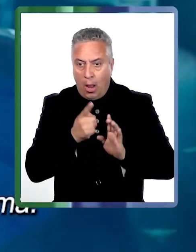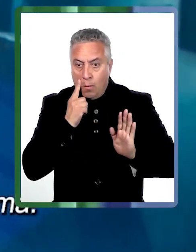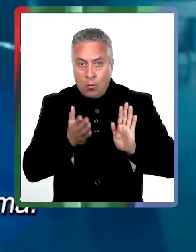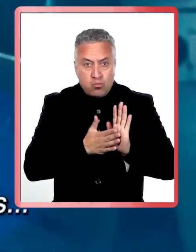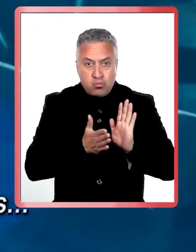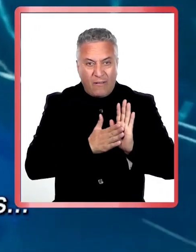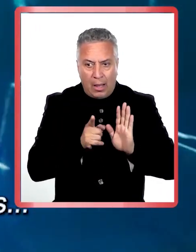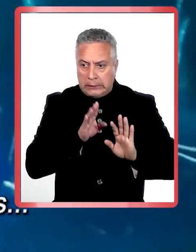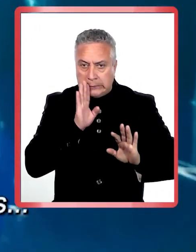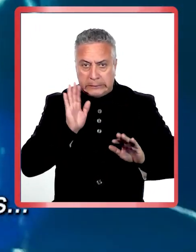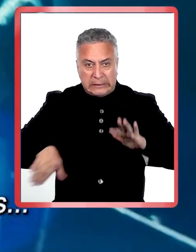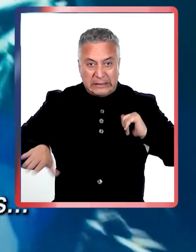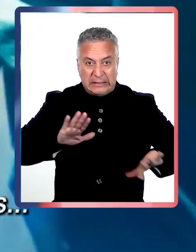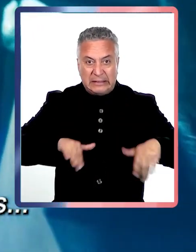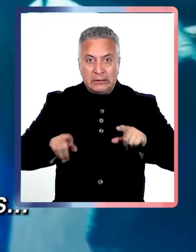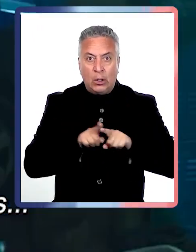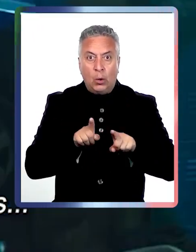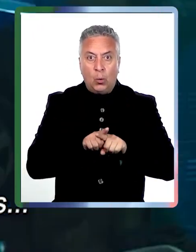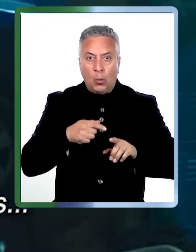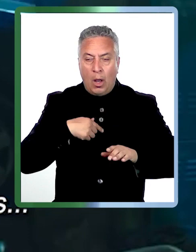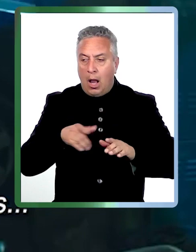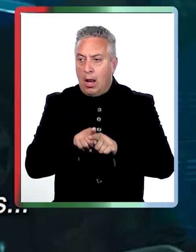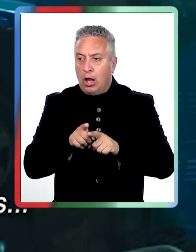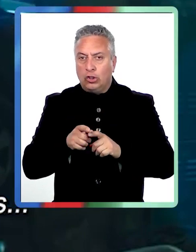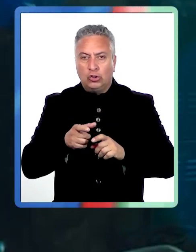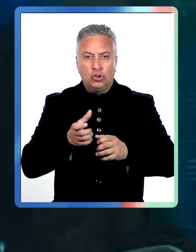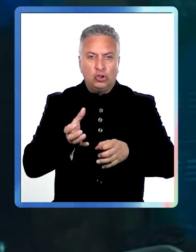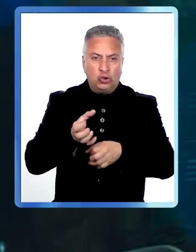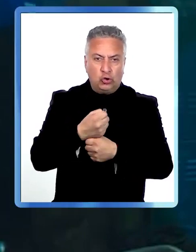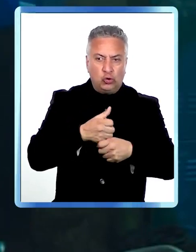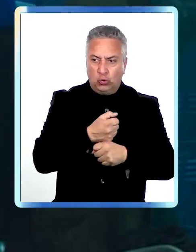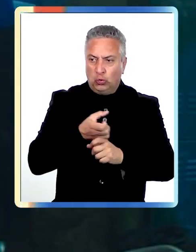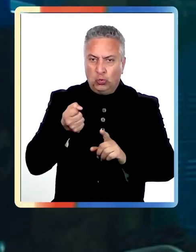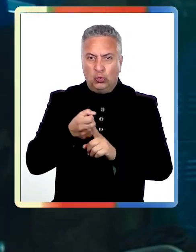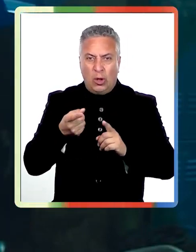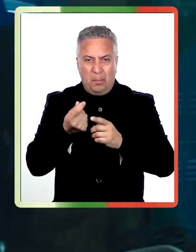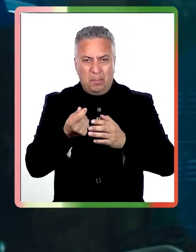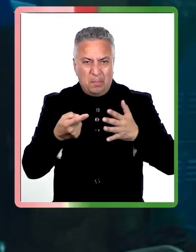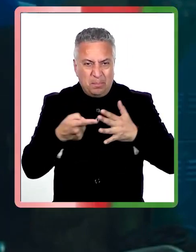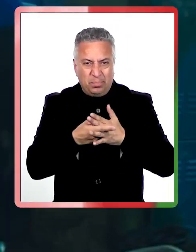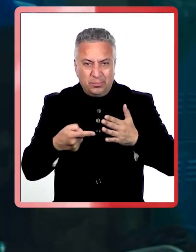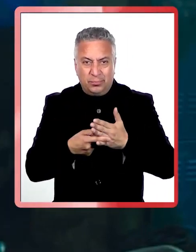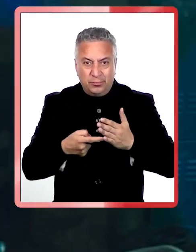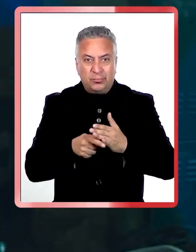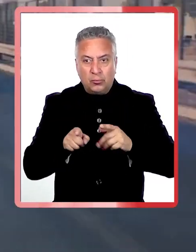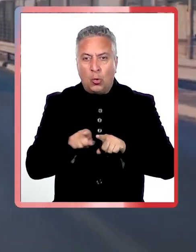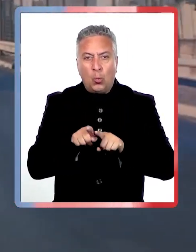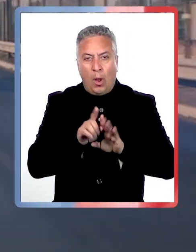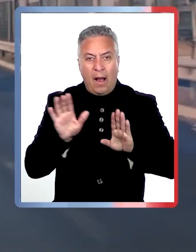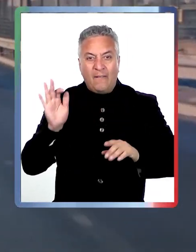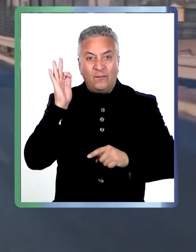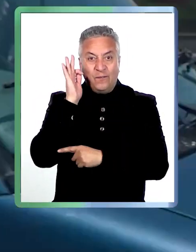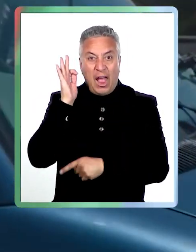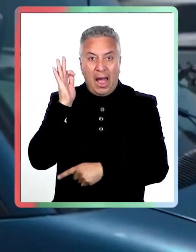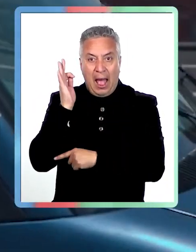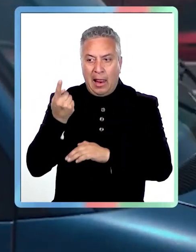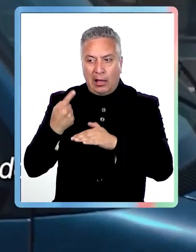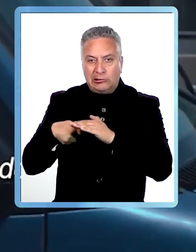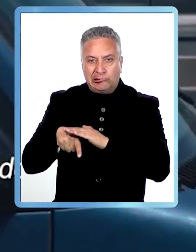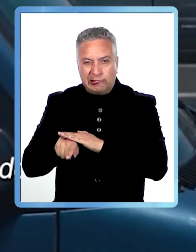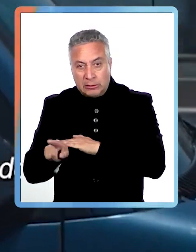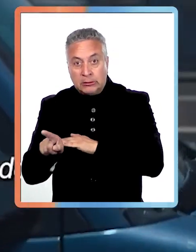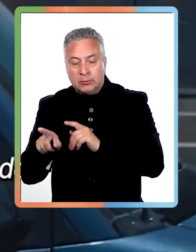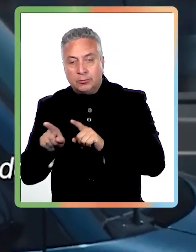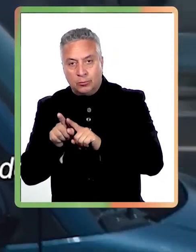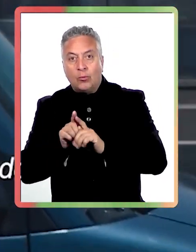contra que lo acusan de narcotráfico, torturas y corrupción. Para ello, deberán infiltrarse en la Fiscalía. Pero como suele ocurrir en este